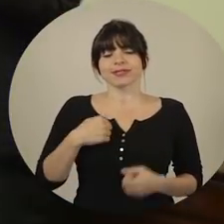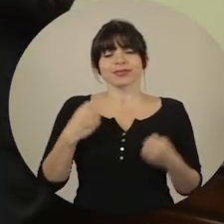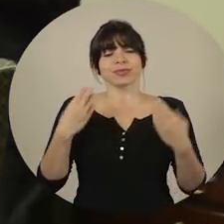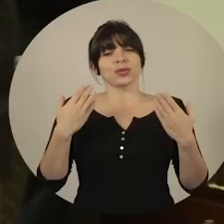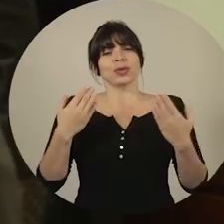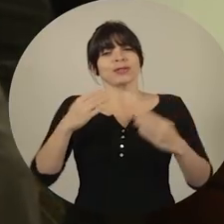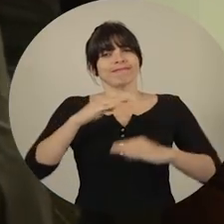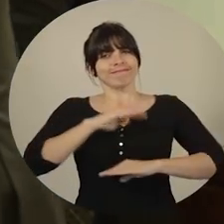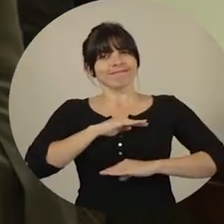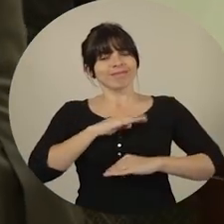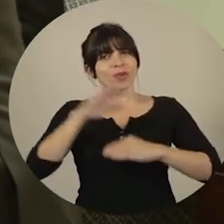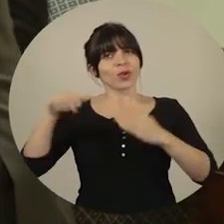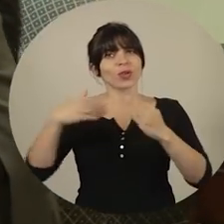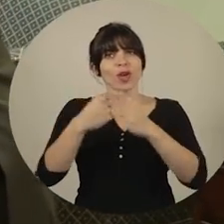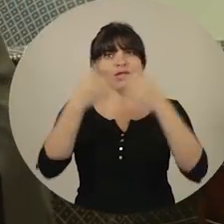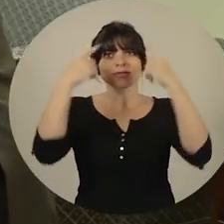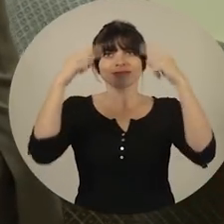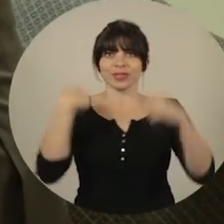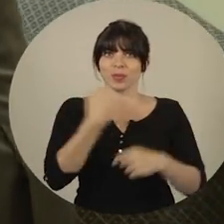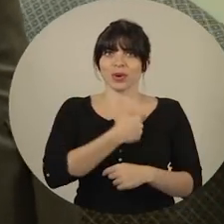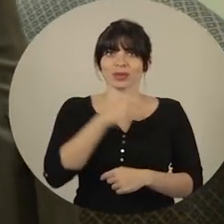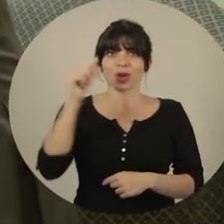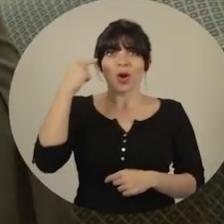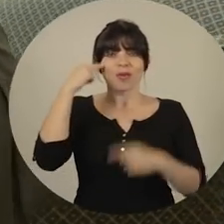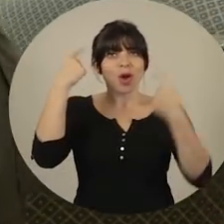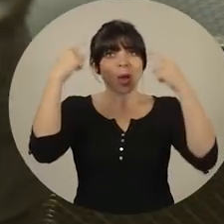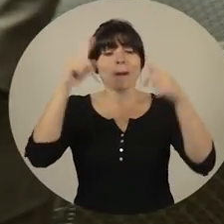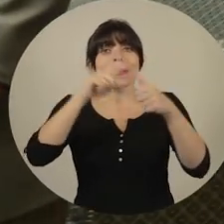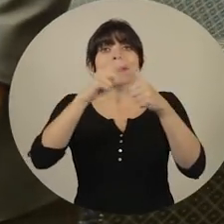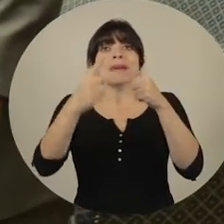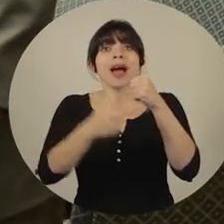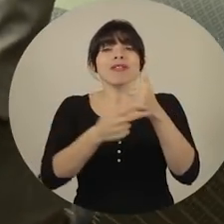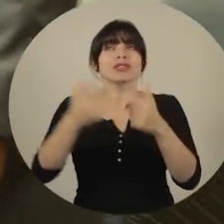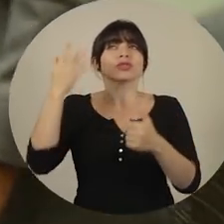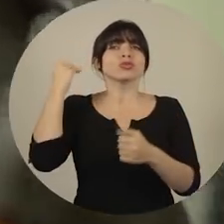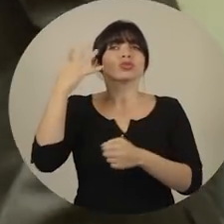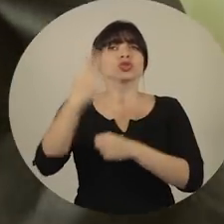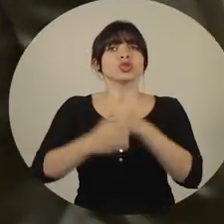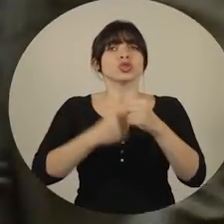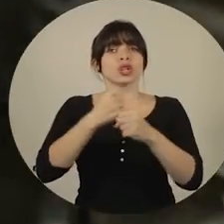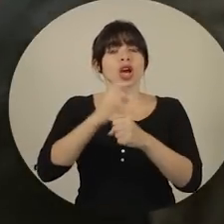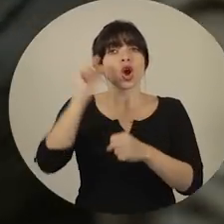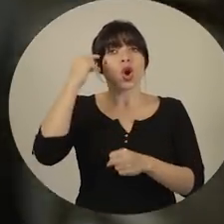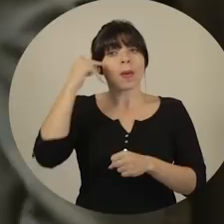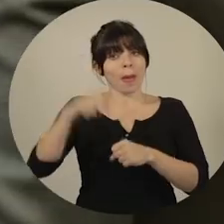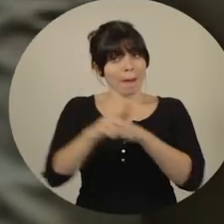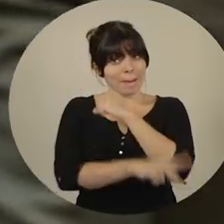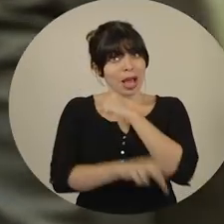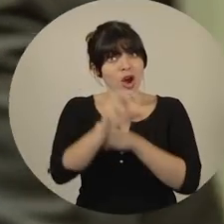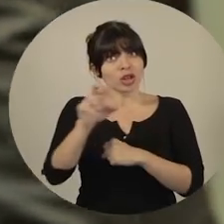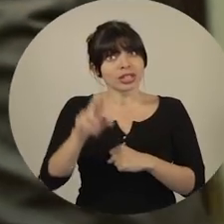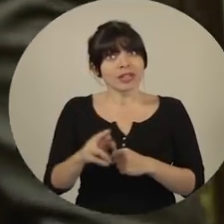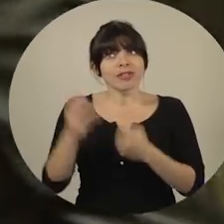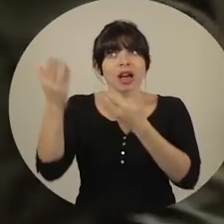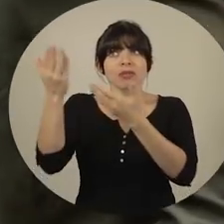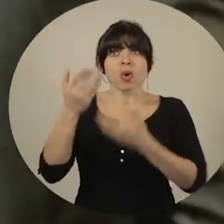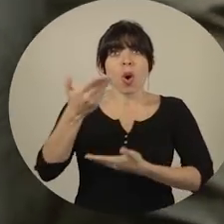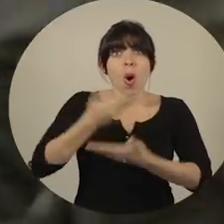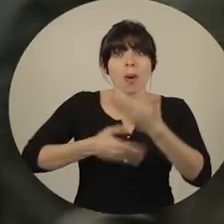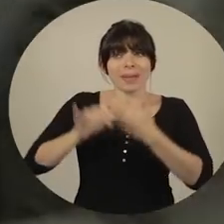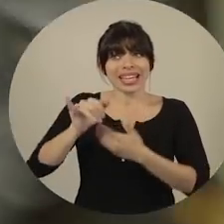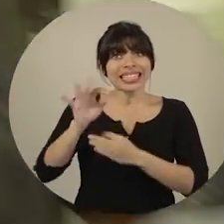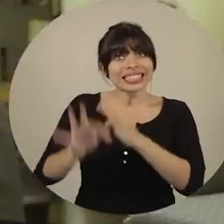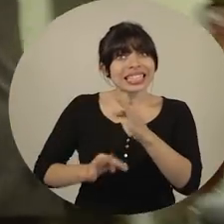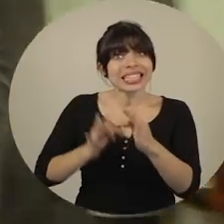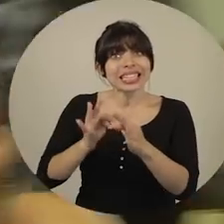Estoy muy satisfecho por lo alcanzado por nuestro gobierno. Esta es la primera vez en muchas décadas que el gobierno de la República de Costa Rica recibe